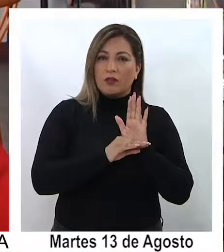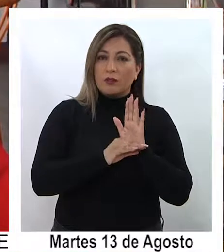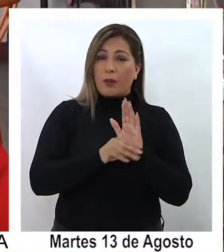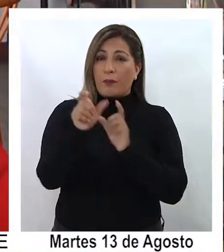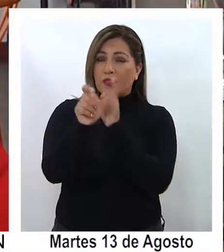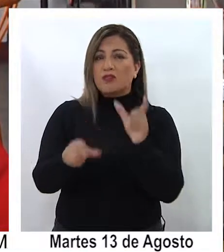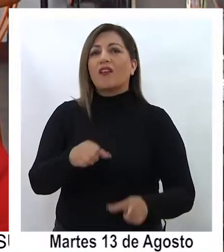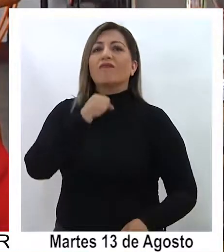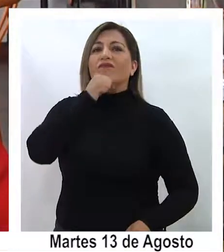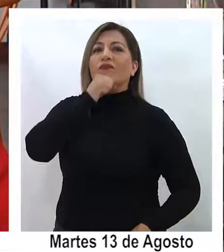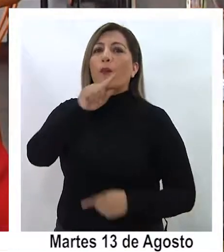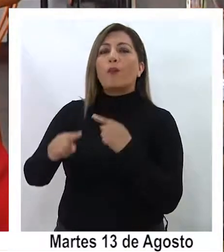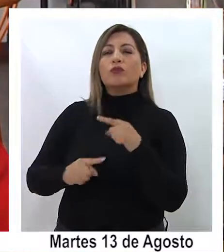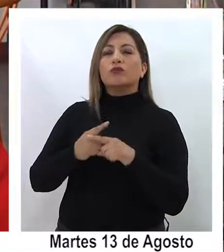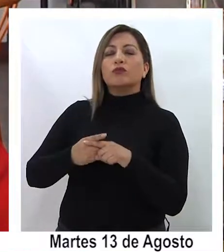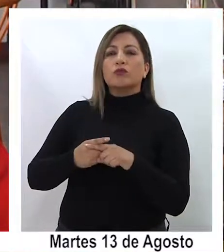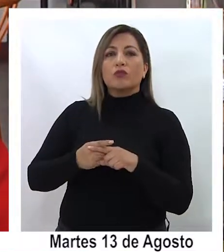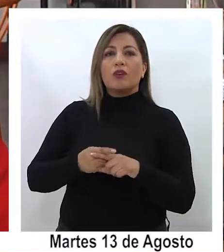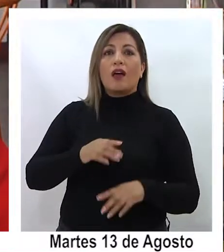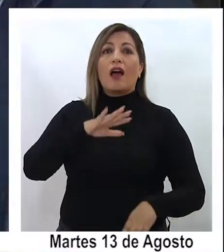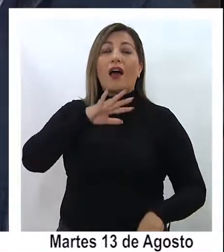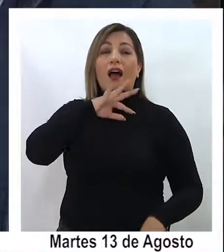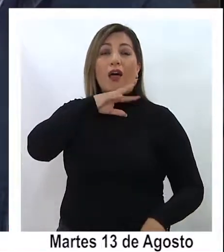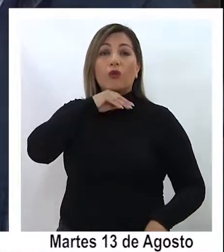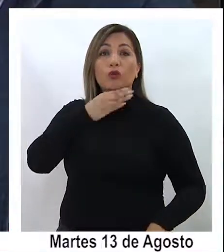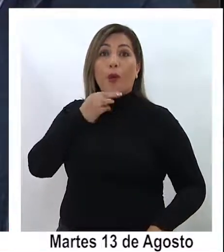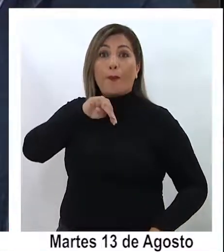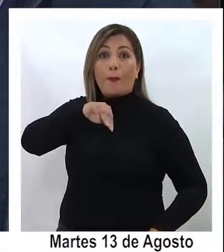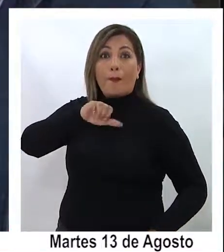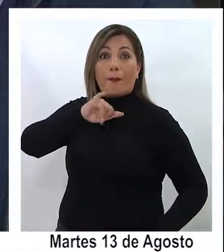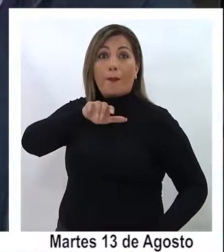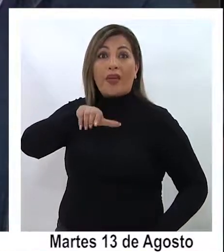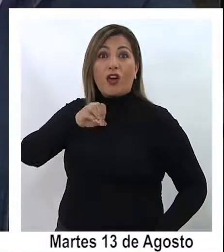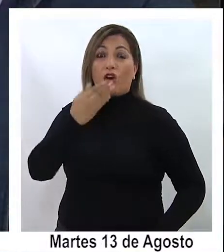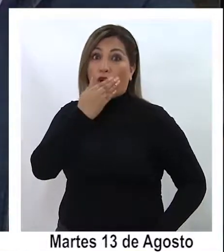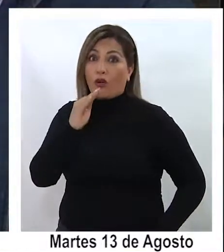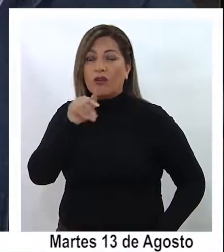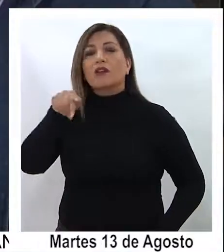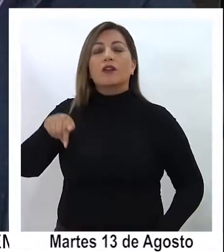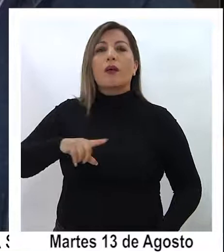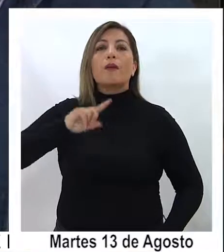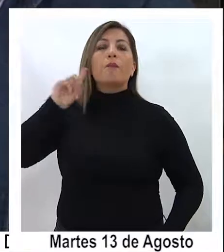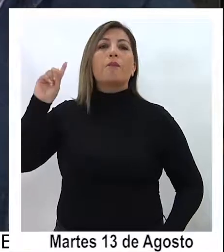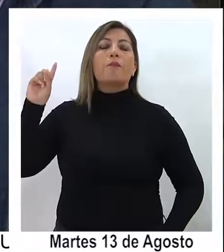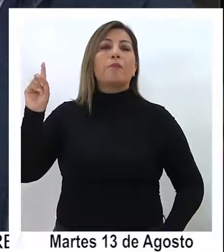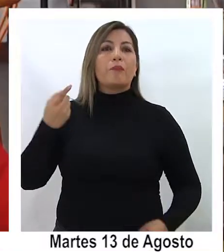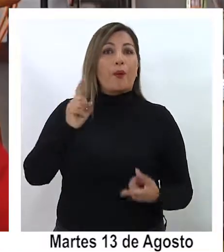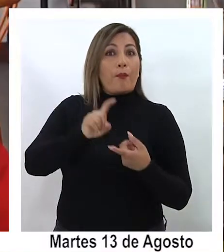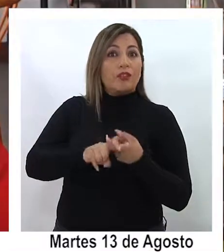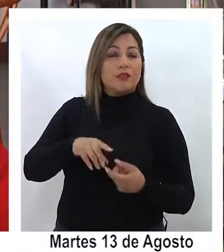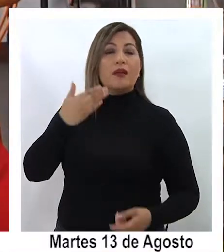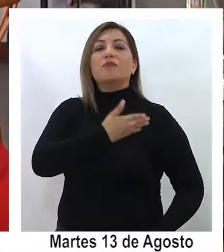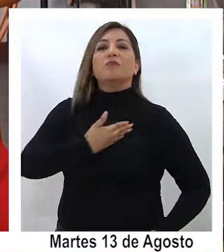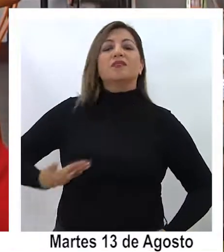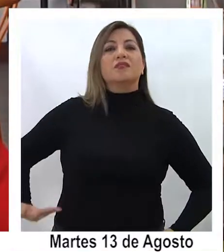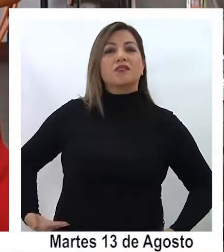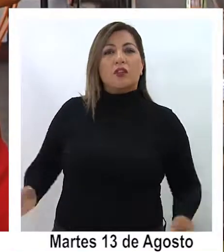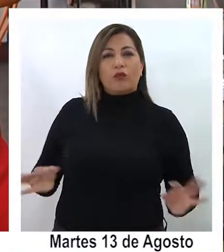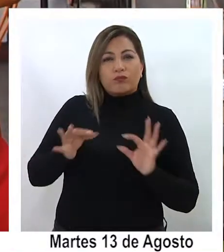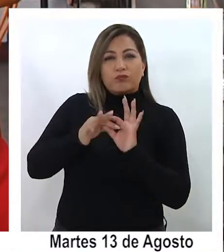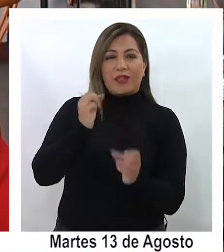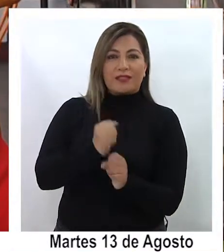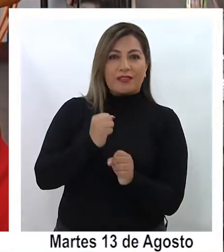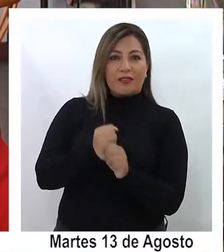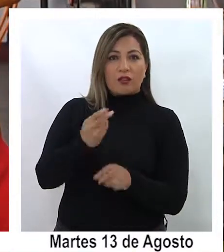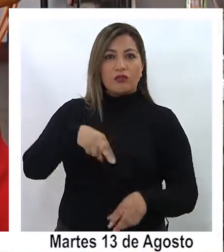envejecimiento positivo del adulto mejor que está desde la primera dama, pero muy en coordinación con el Servicio Nacional del Adulto Mayor